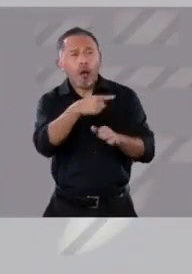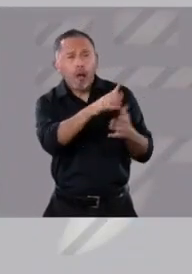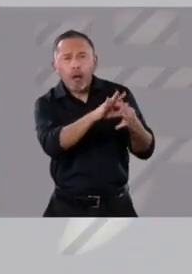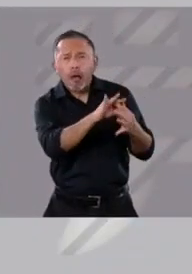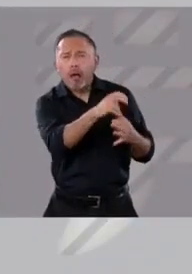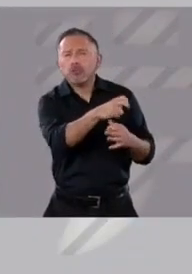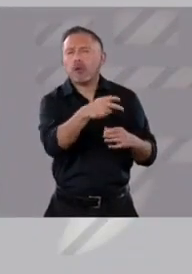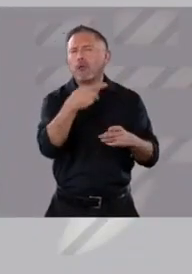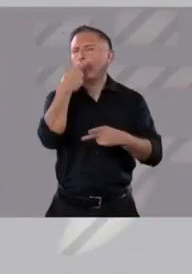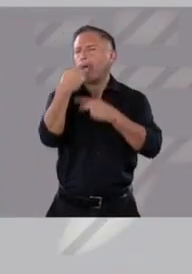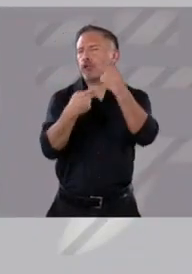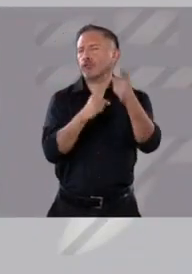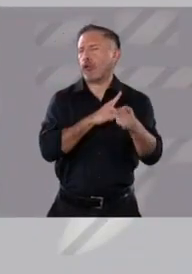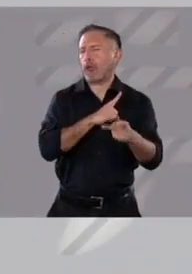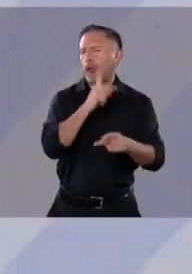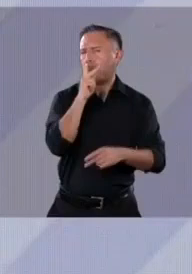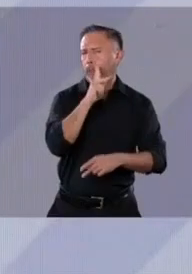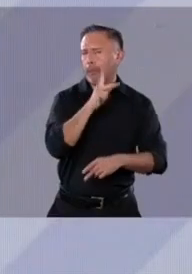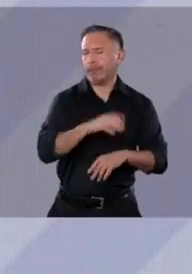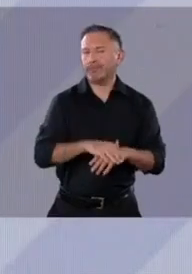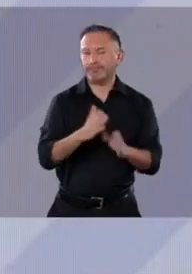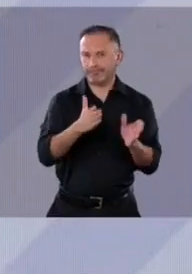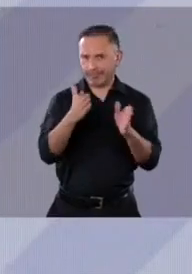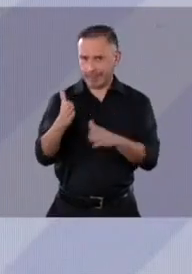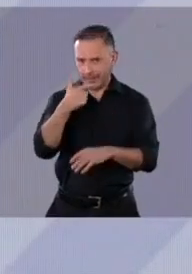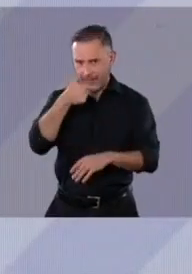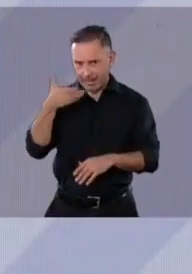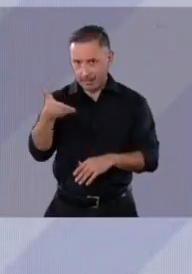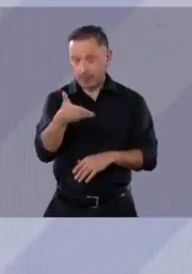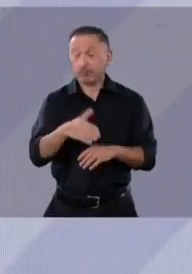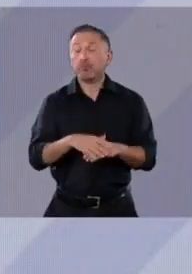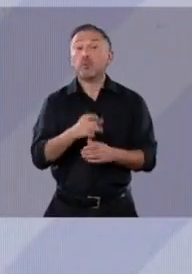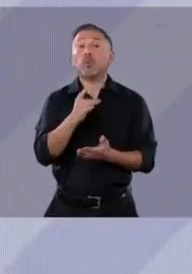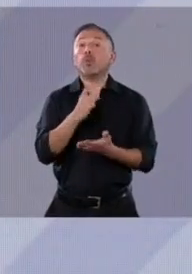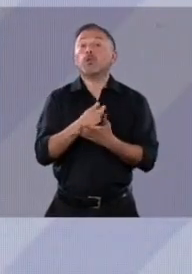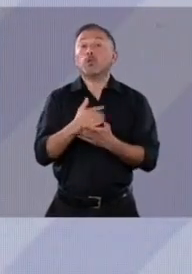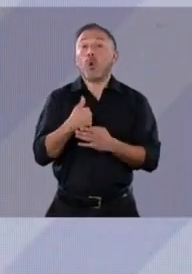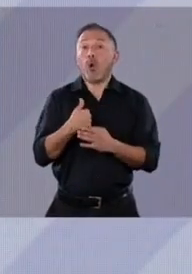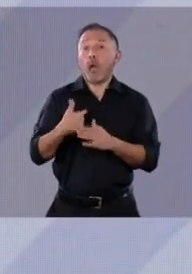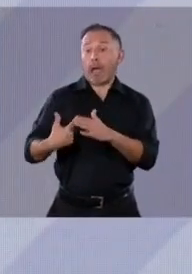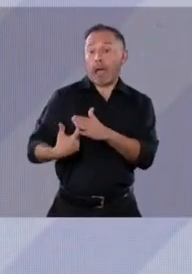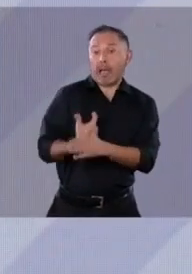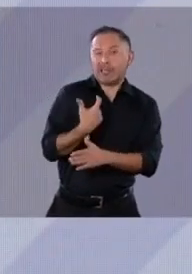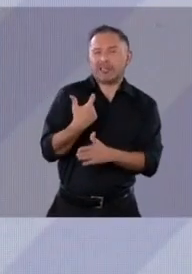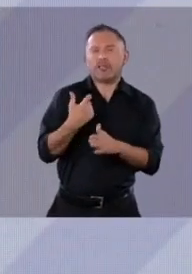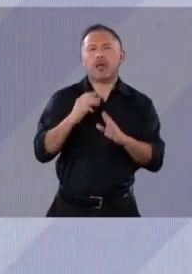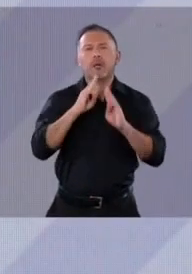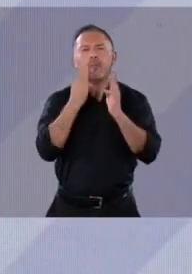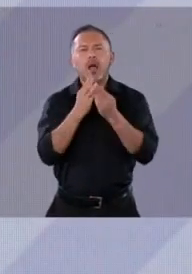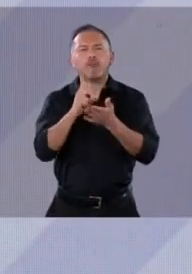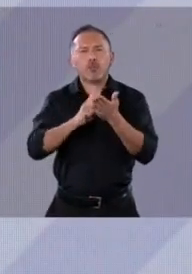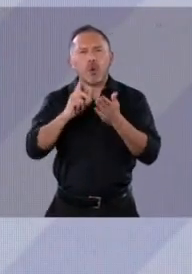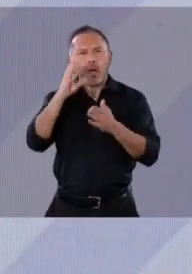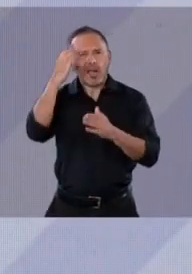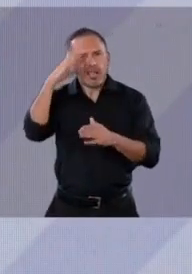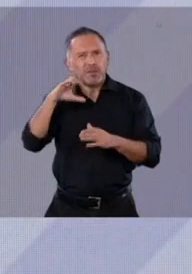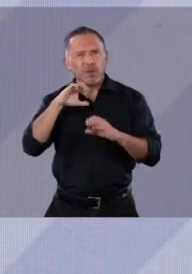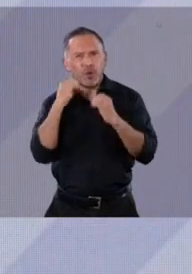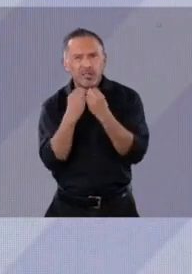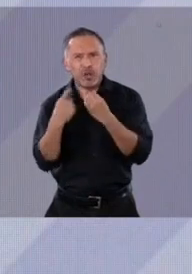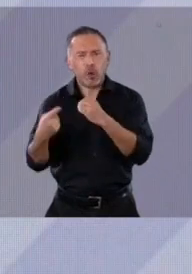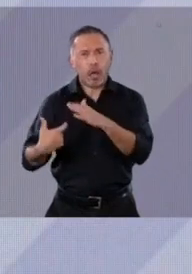Jorge Maynes. Los únicos que no tenemos financiamiento del crimen organizado, ni de ningún grupo de interés, y por eso tenemos la autonomía